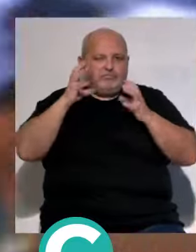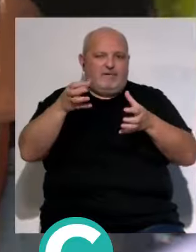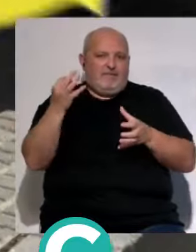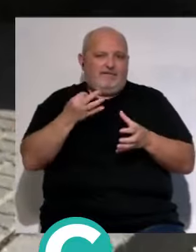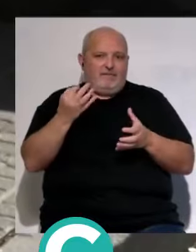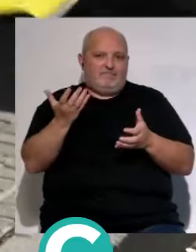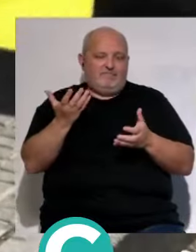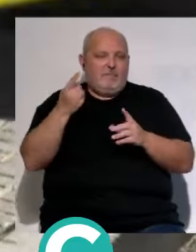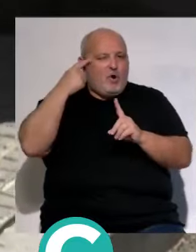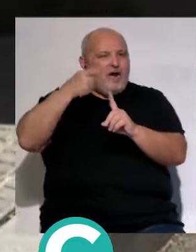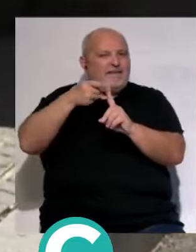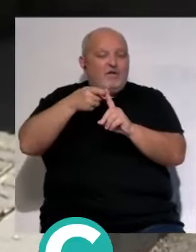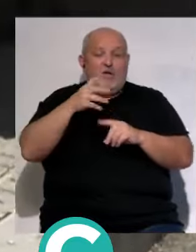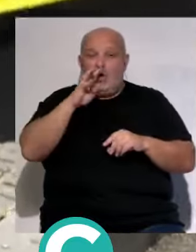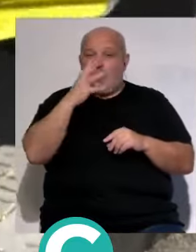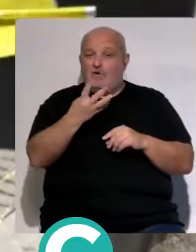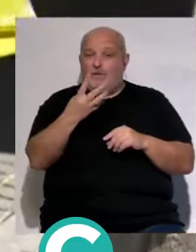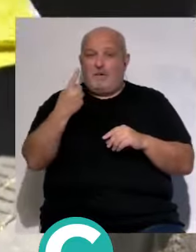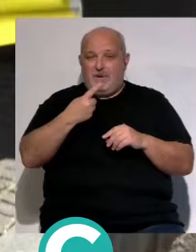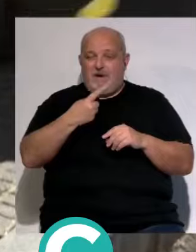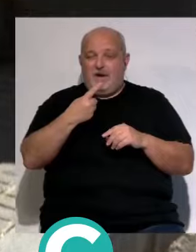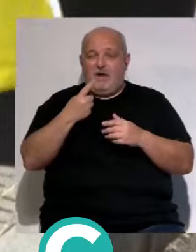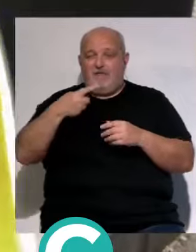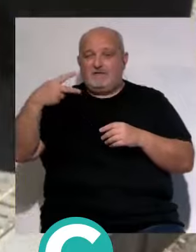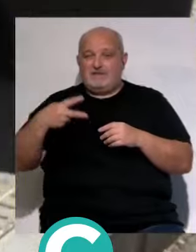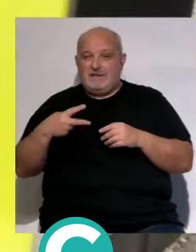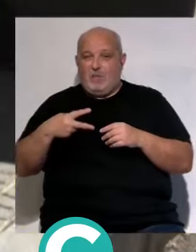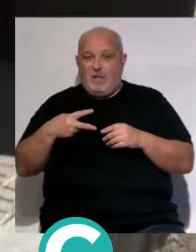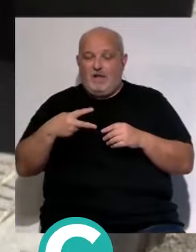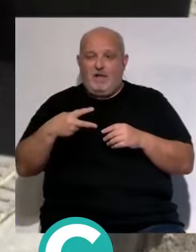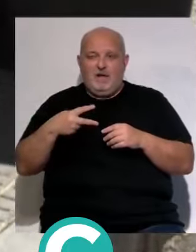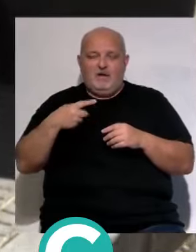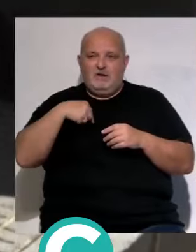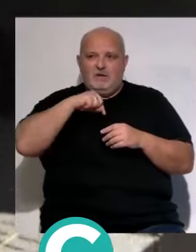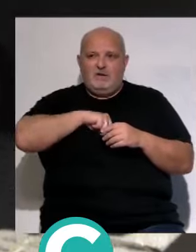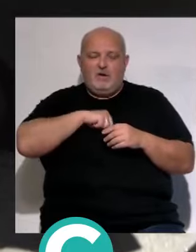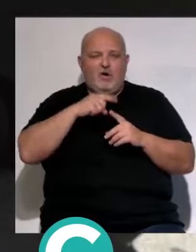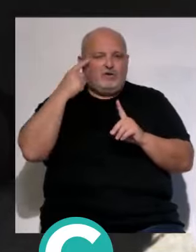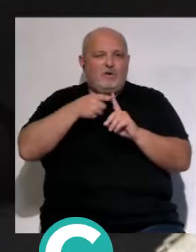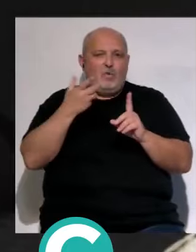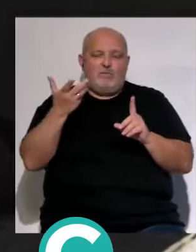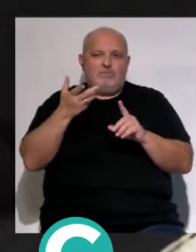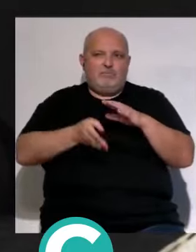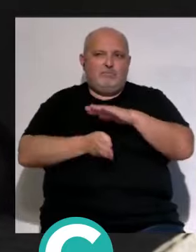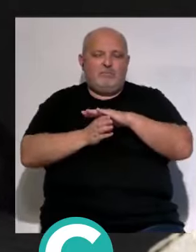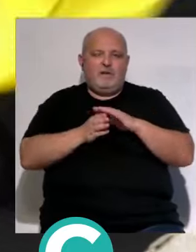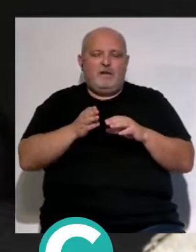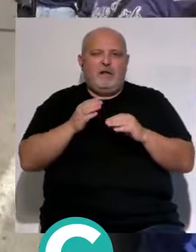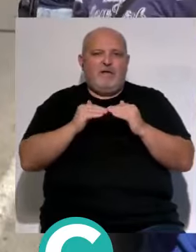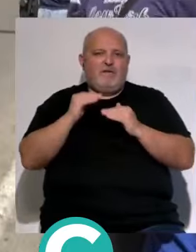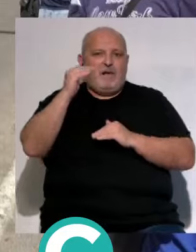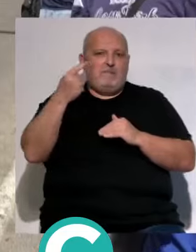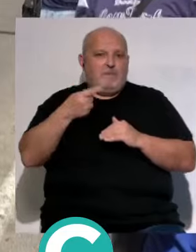tú después de estar cuatro años en primera defiendes a segunda división yo no contemplo otro objetivo que no sea ascender